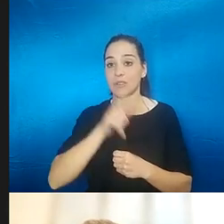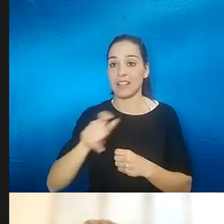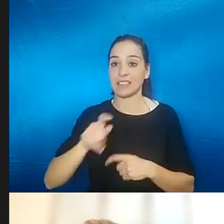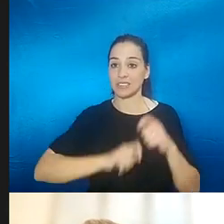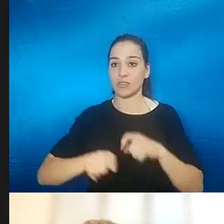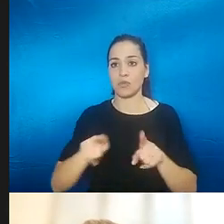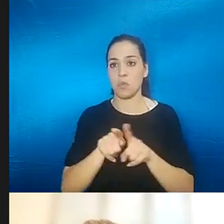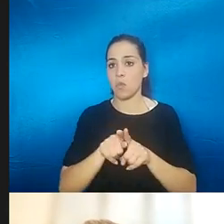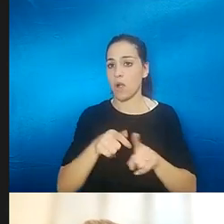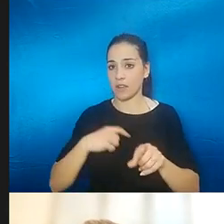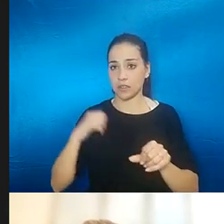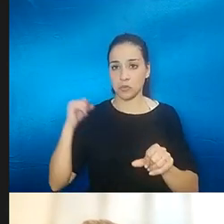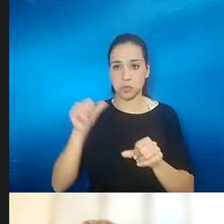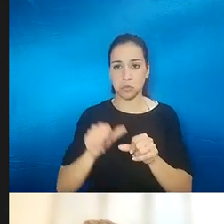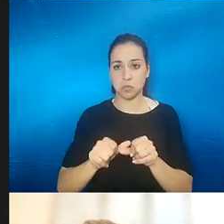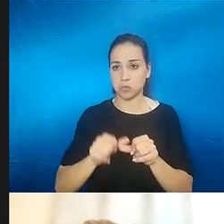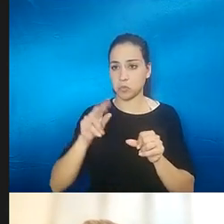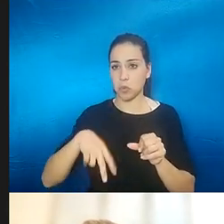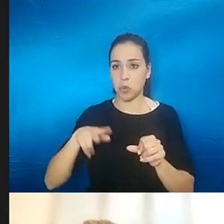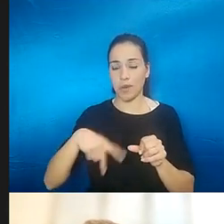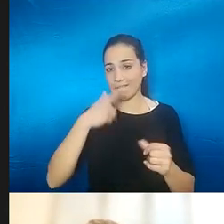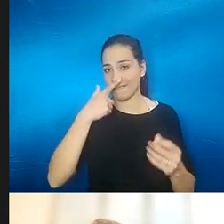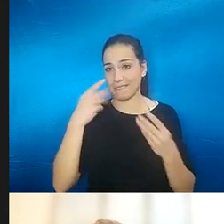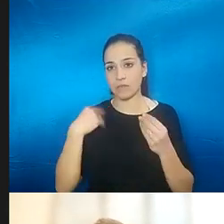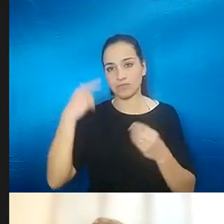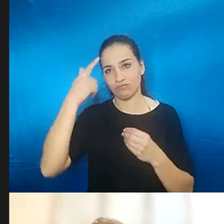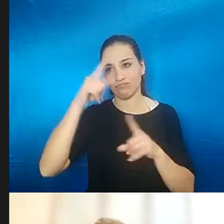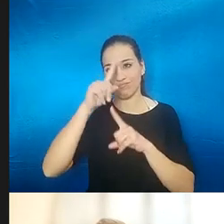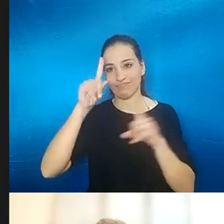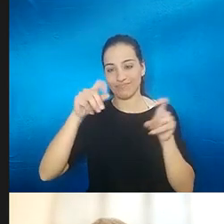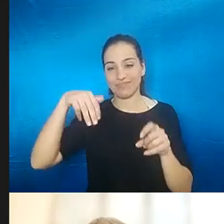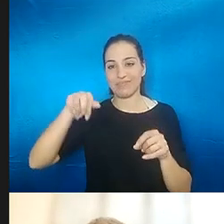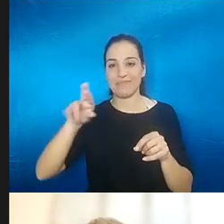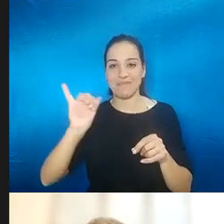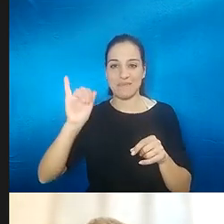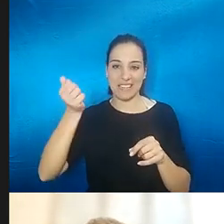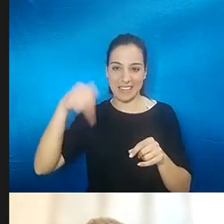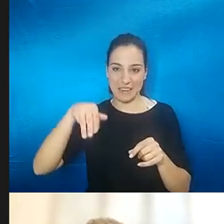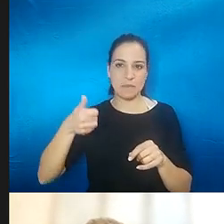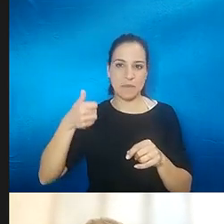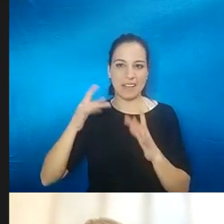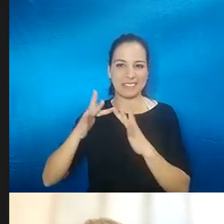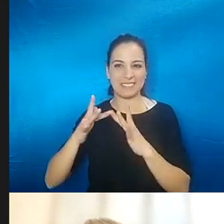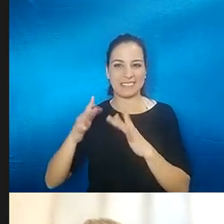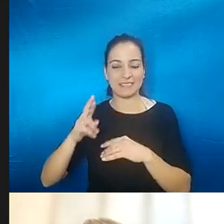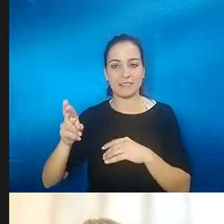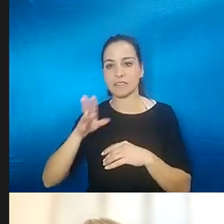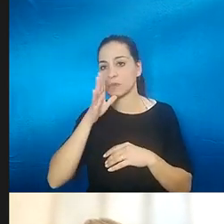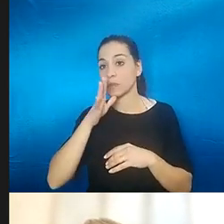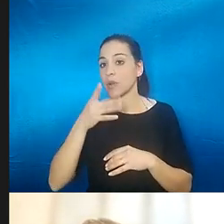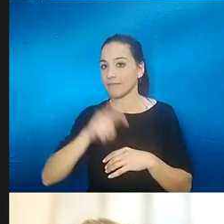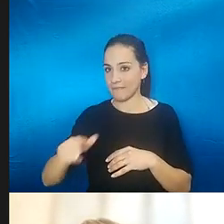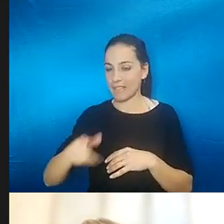como yo que no he olido nunca siempre nos hemos preguntado bueno al menos con Miriam que es con quien más he hablado en este caso porque las personas que no